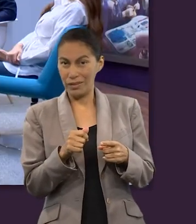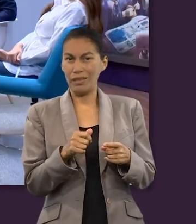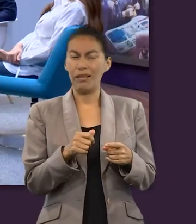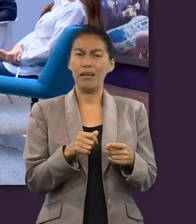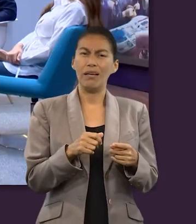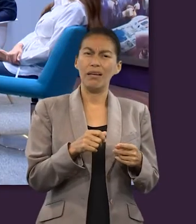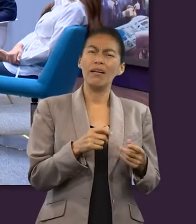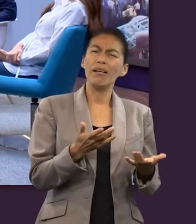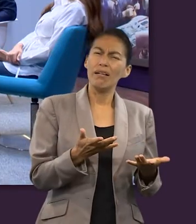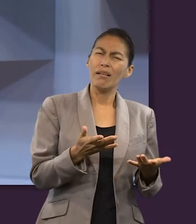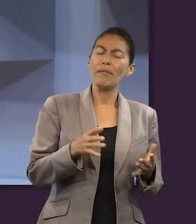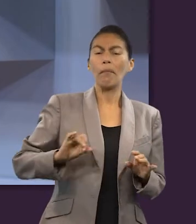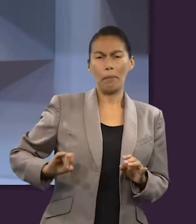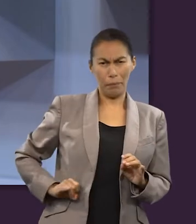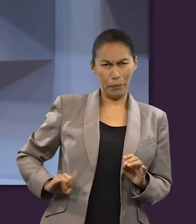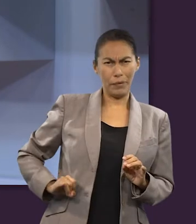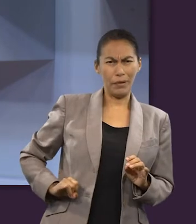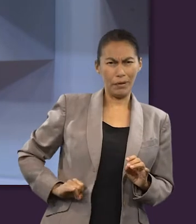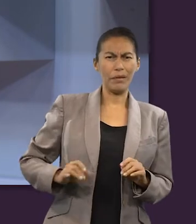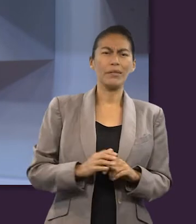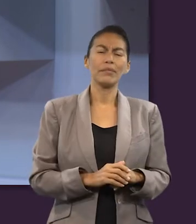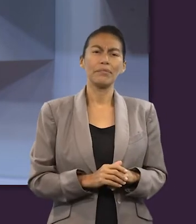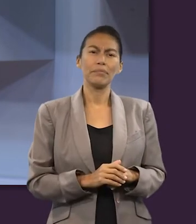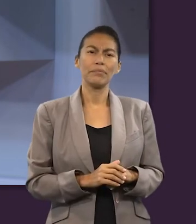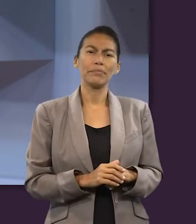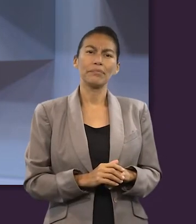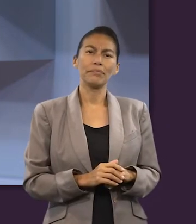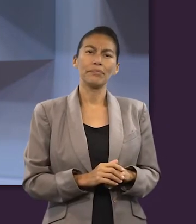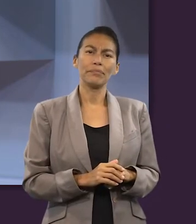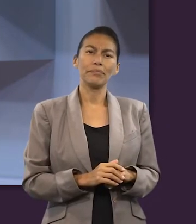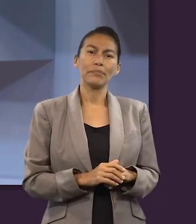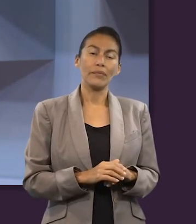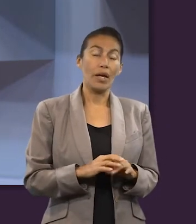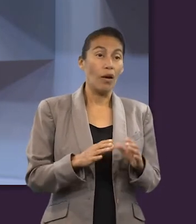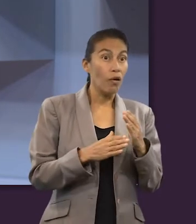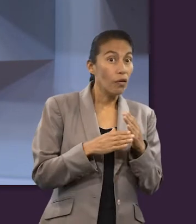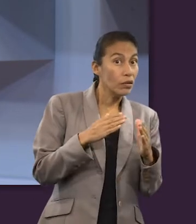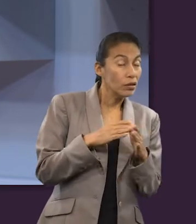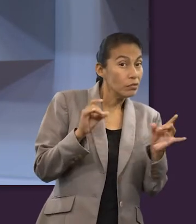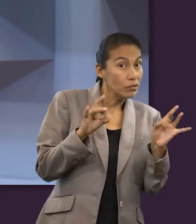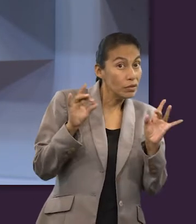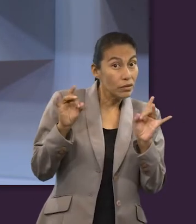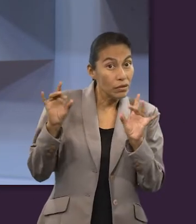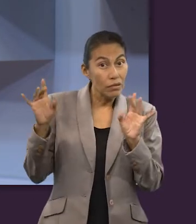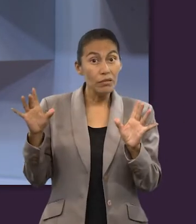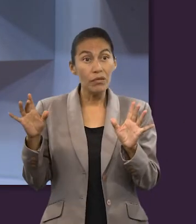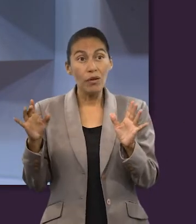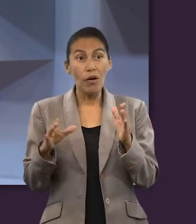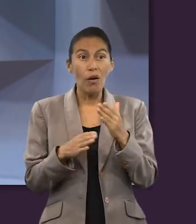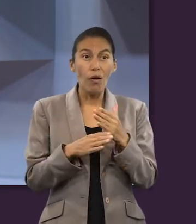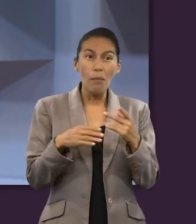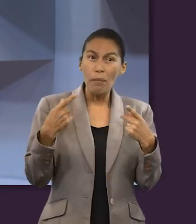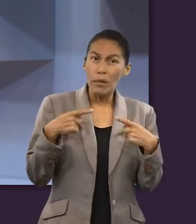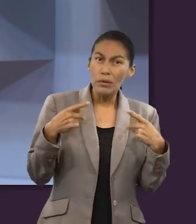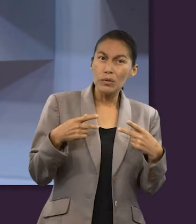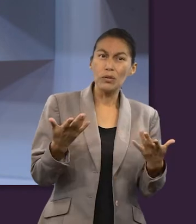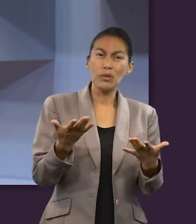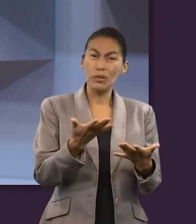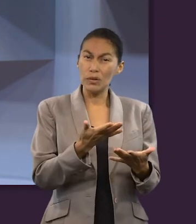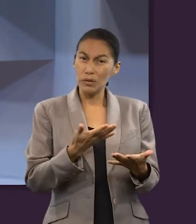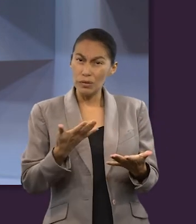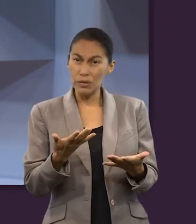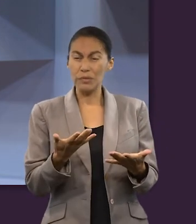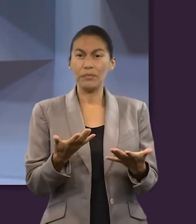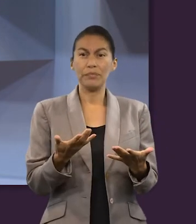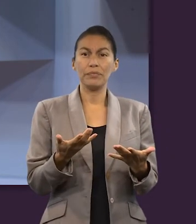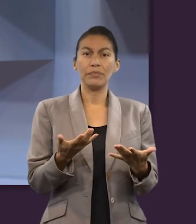tumba. Interesante. Aún así pasaron algunos acontecimientos que de pronto nos muestran a esas personas